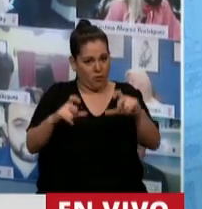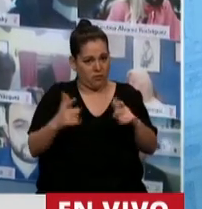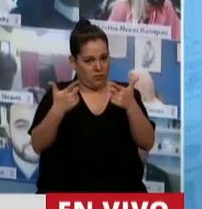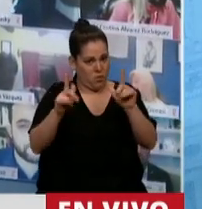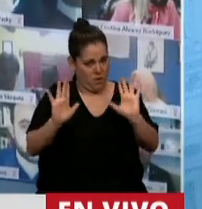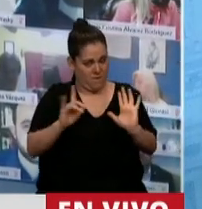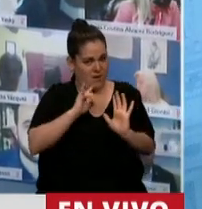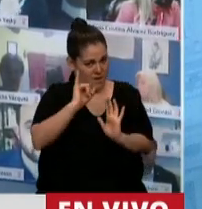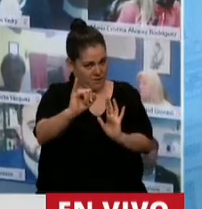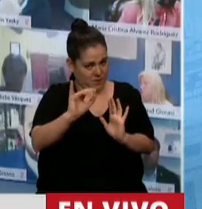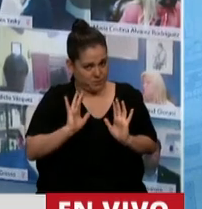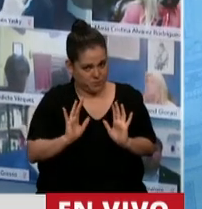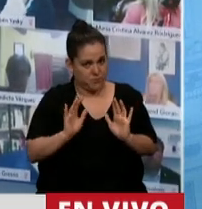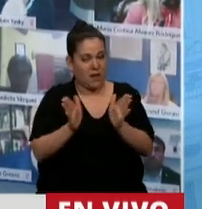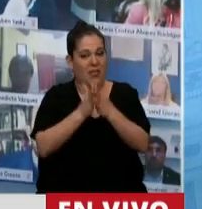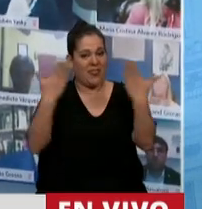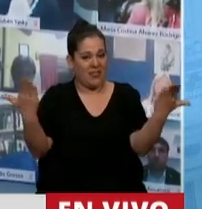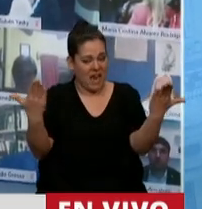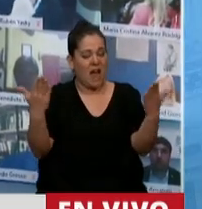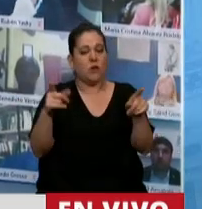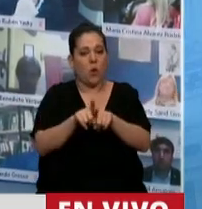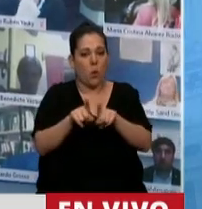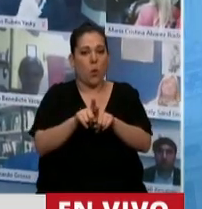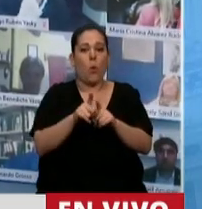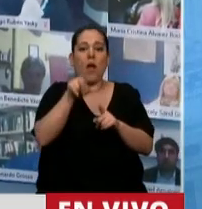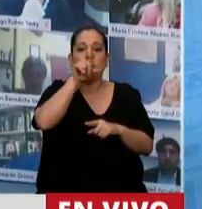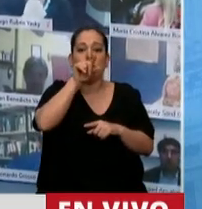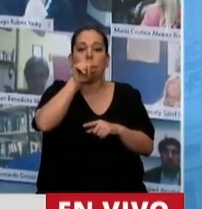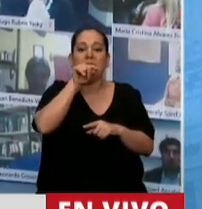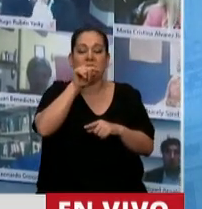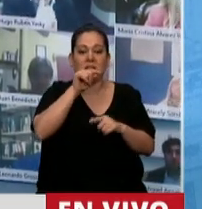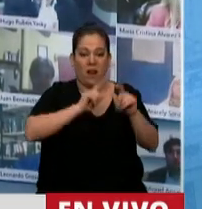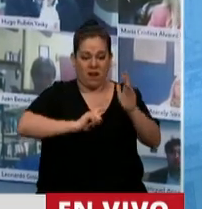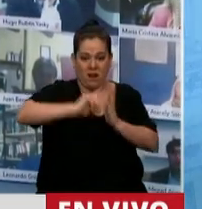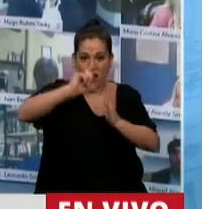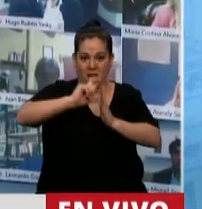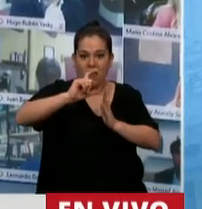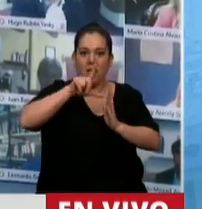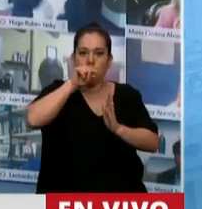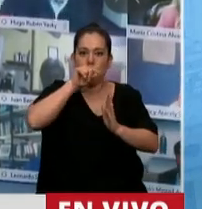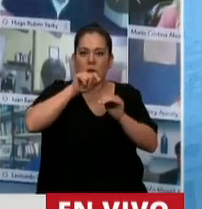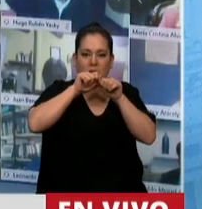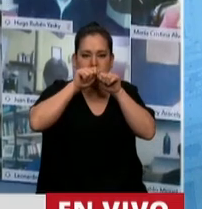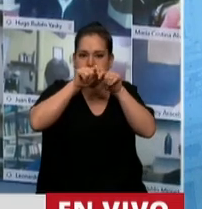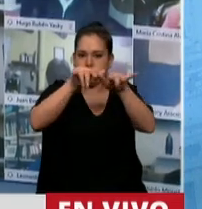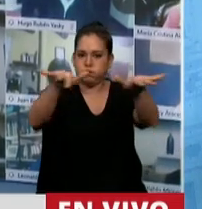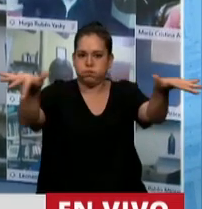diarios los mensajes de Twitter que están circulando en este mismo momento